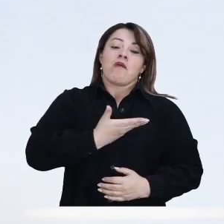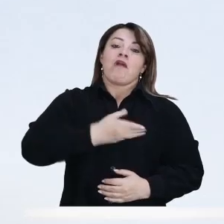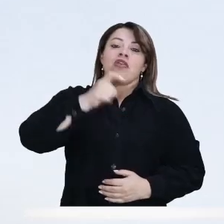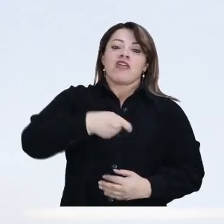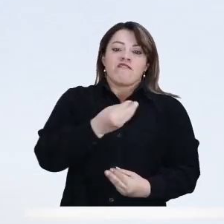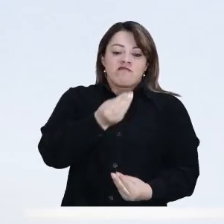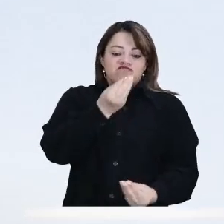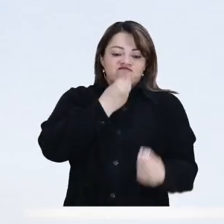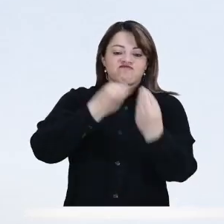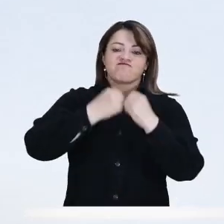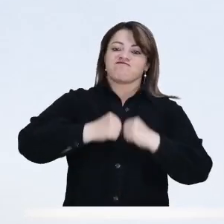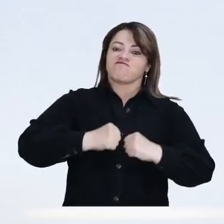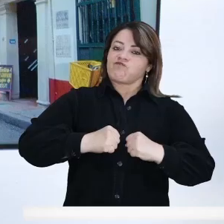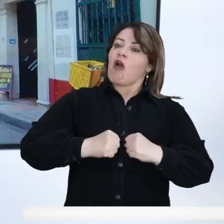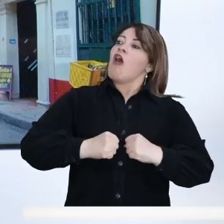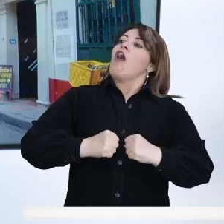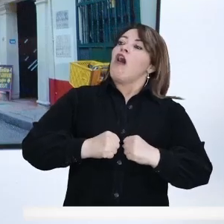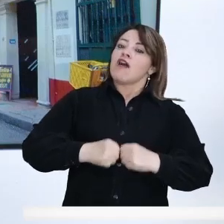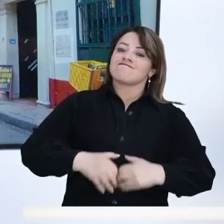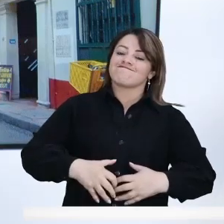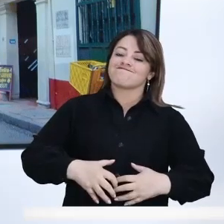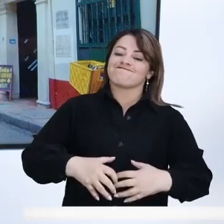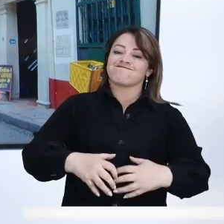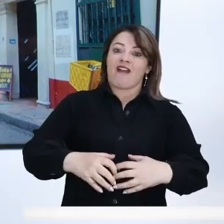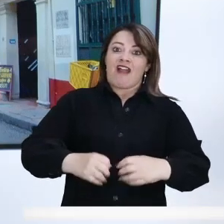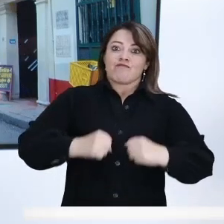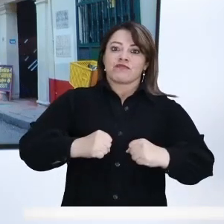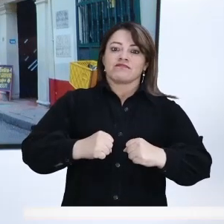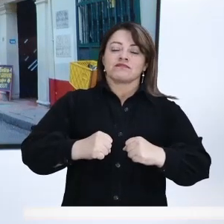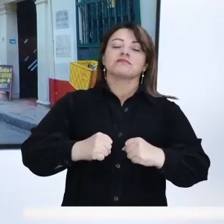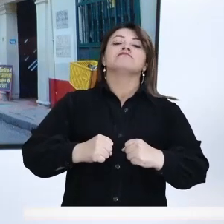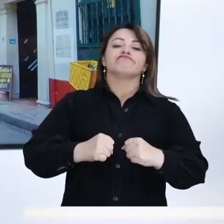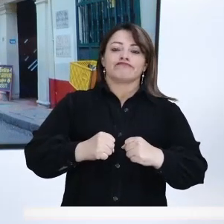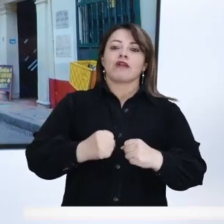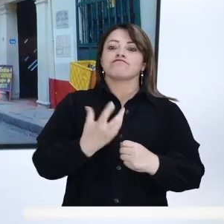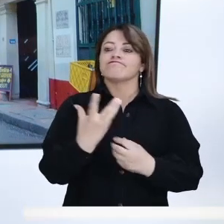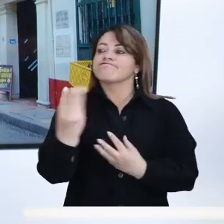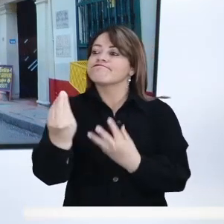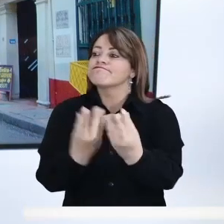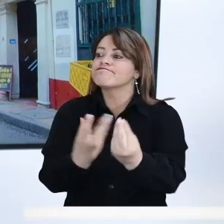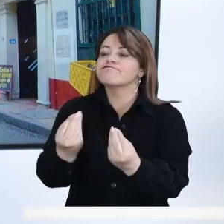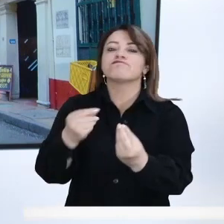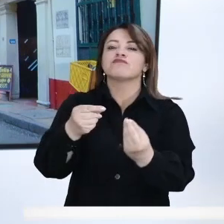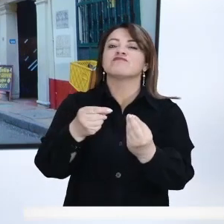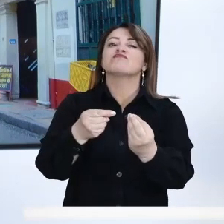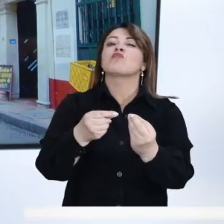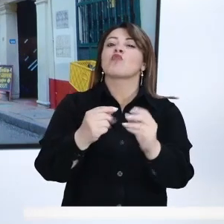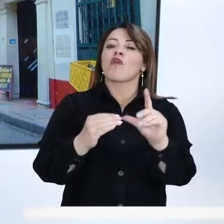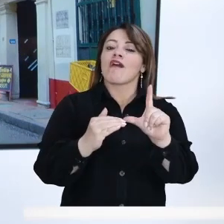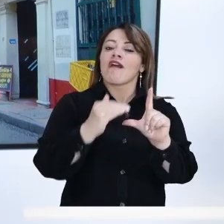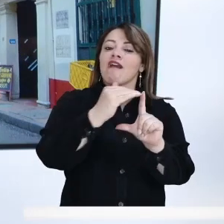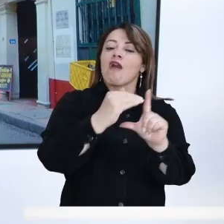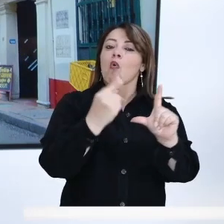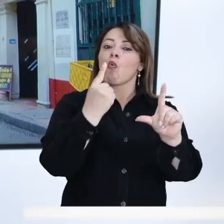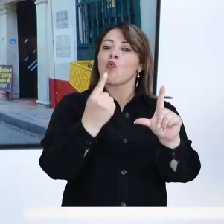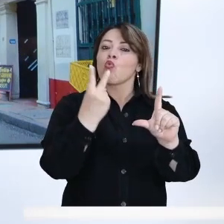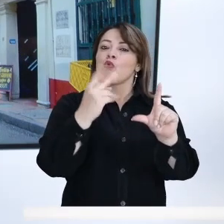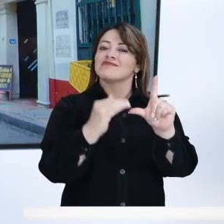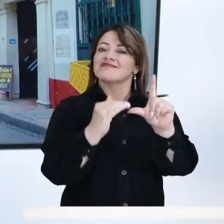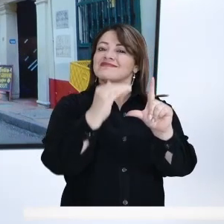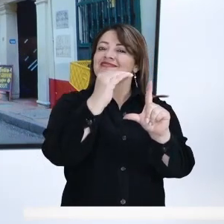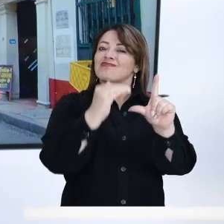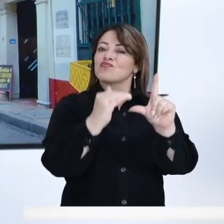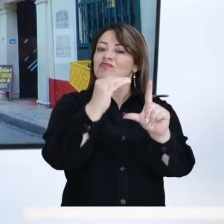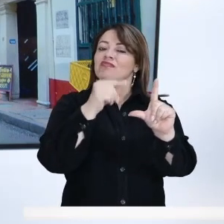muy bien alimentada. Y hay una población de los estratos 1 y 2